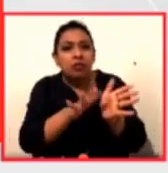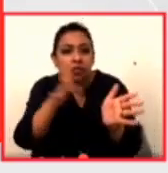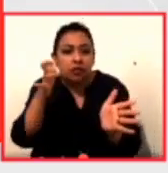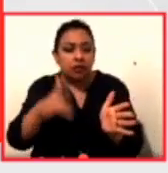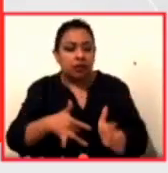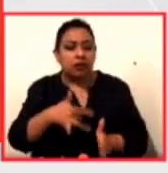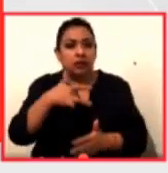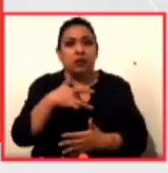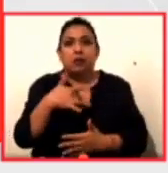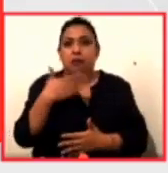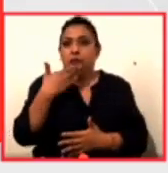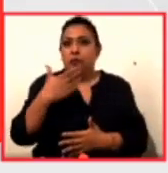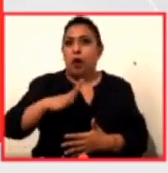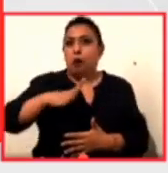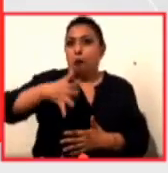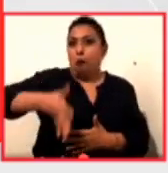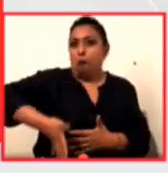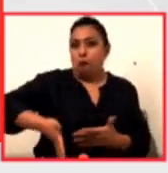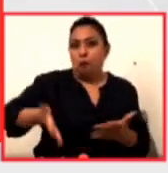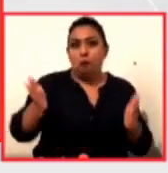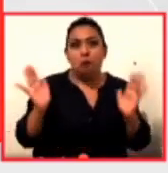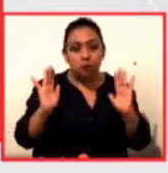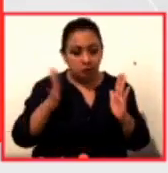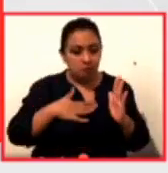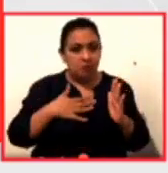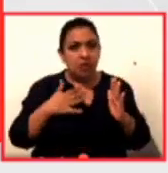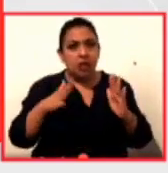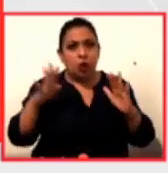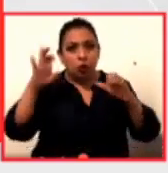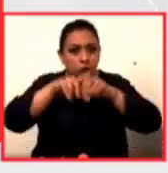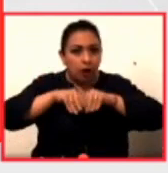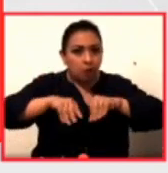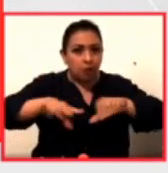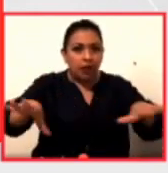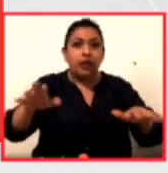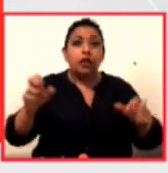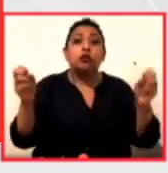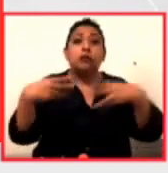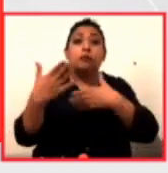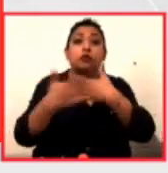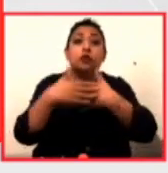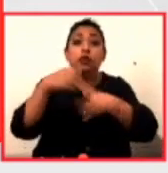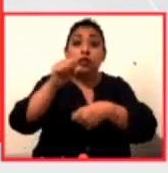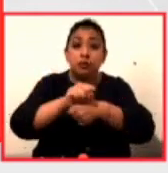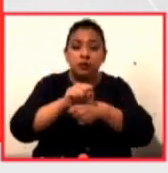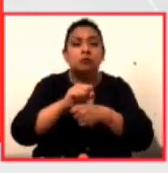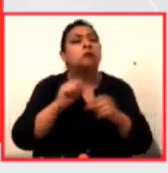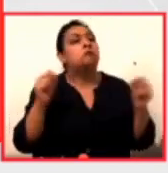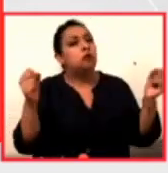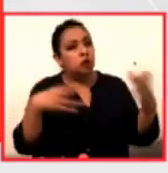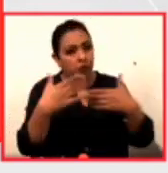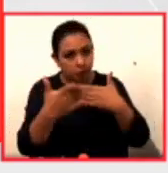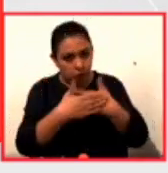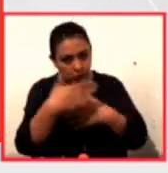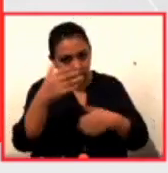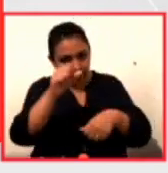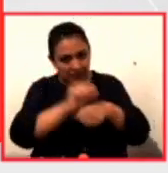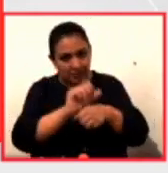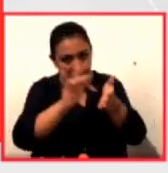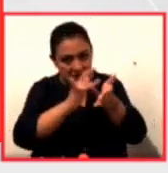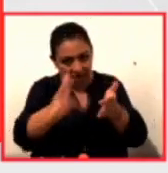sentirnos muy, muy orgullosos de nuestra diáspora cultural. Edgardo, nos vemos la próxima semana. Nos vemos la próxima semana, Laura. Gracias.